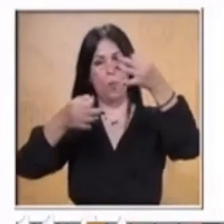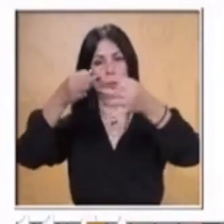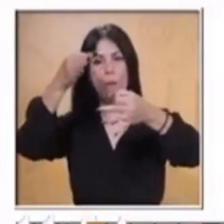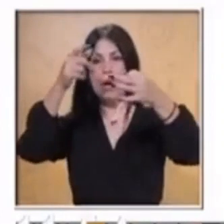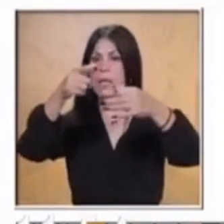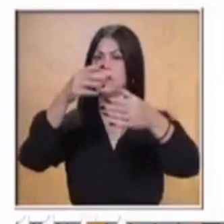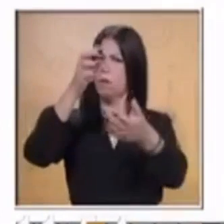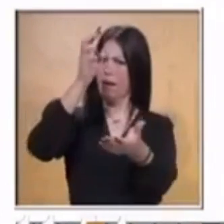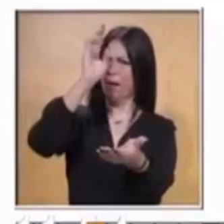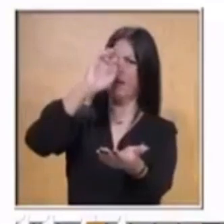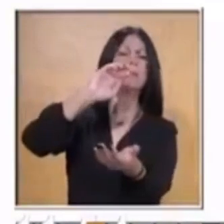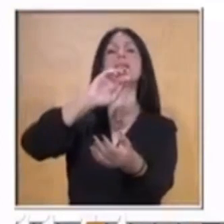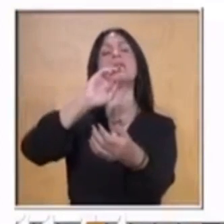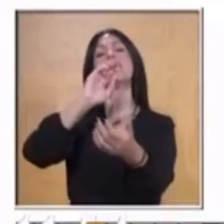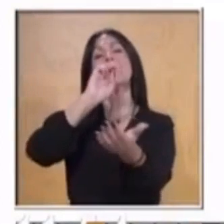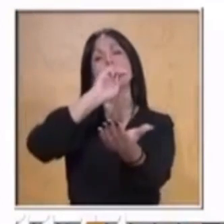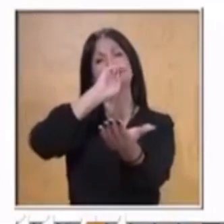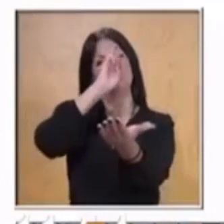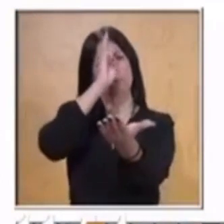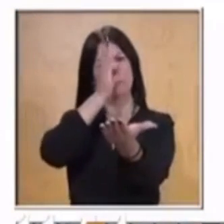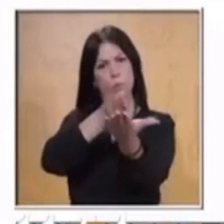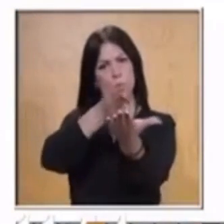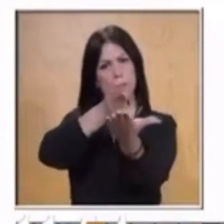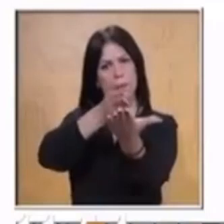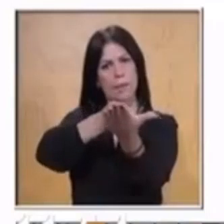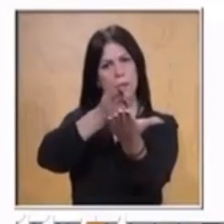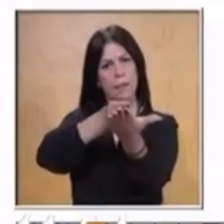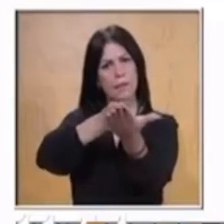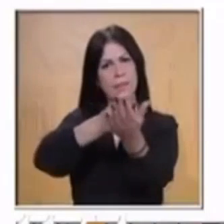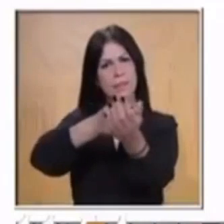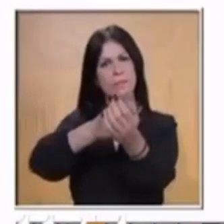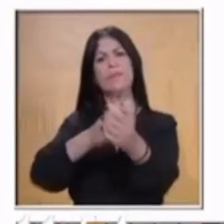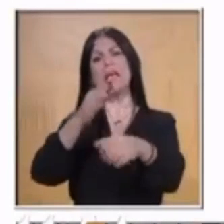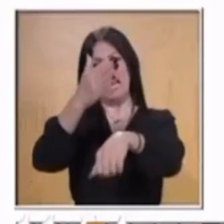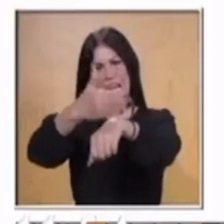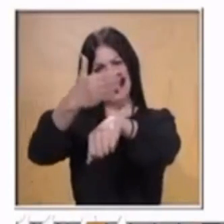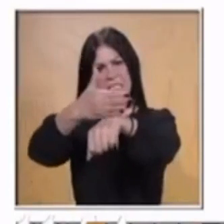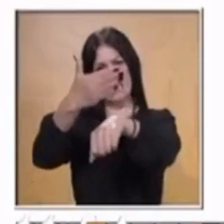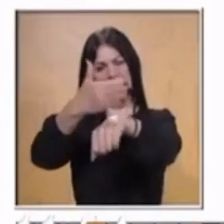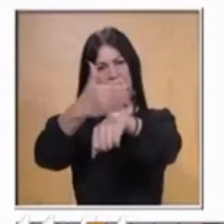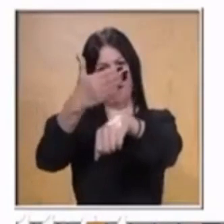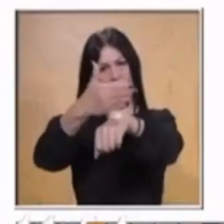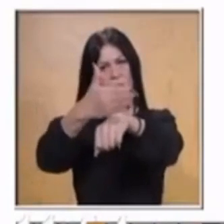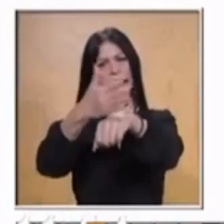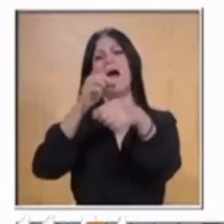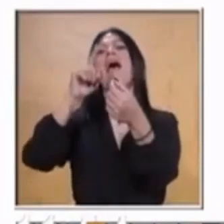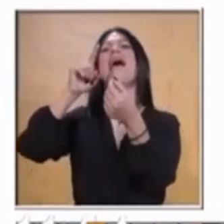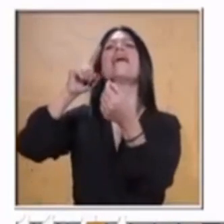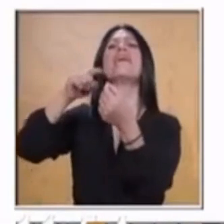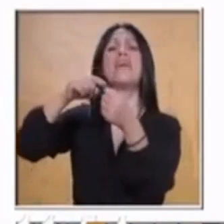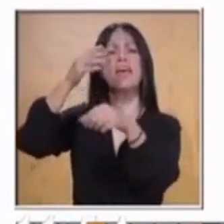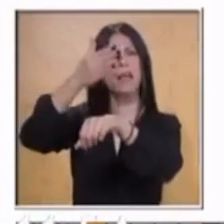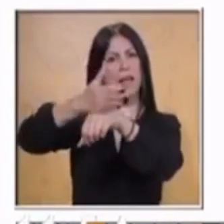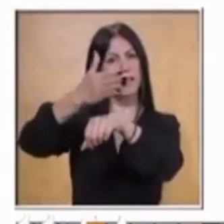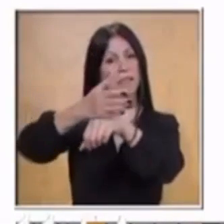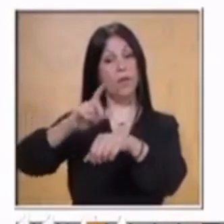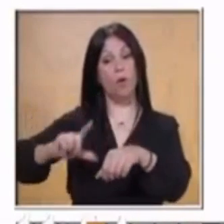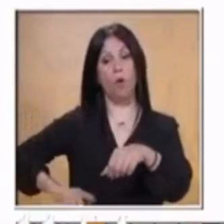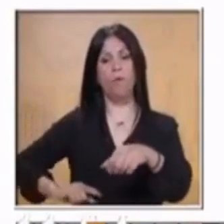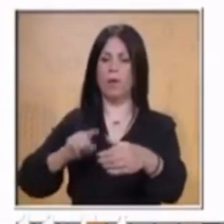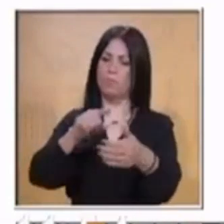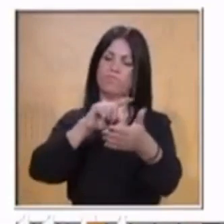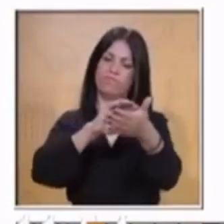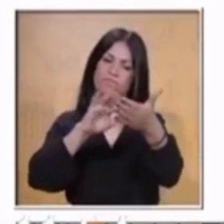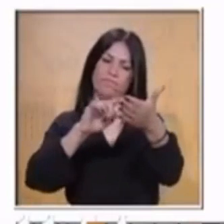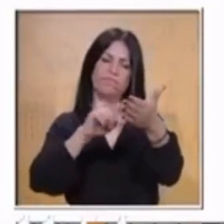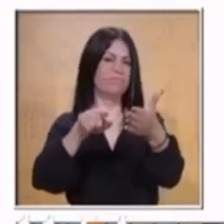acuerdo a la ley, pues también democrático. El gobierno decide a quién castiga por cometer un delito. Esto es